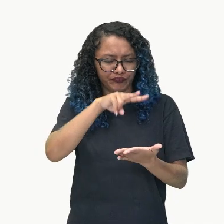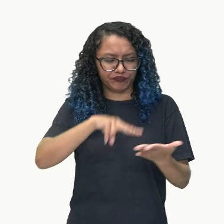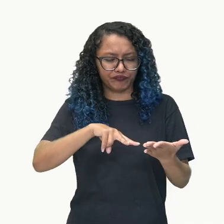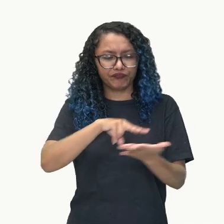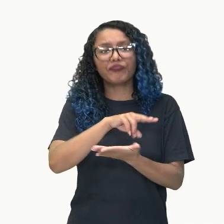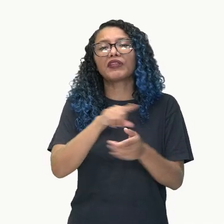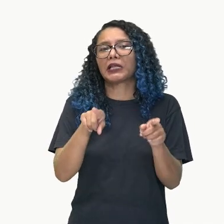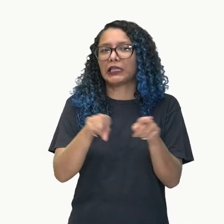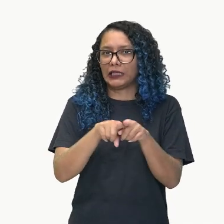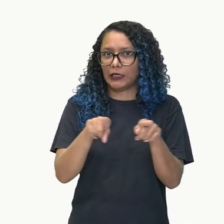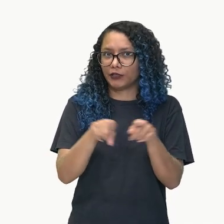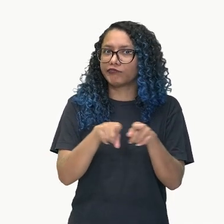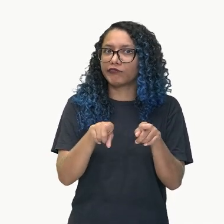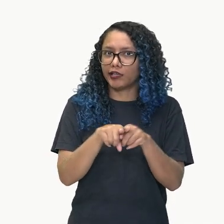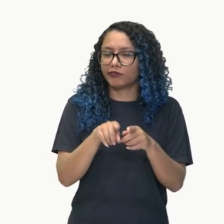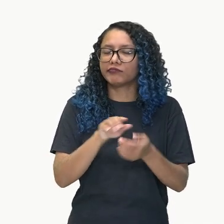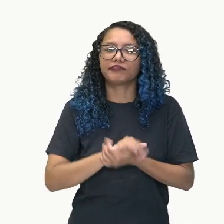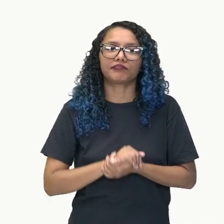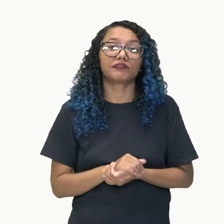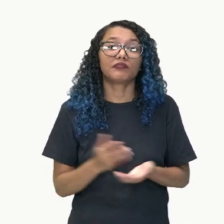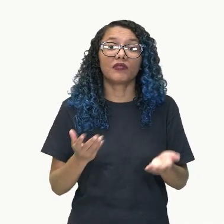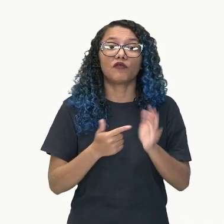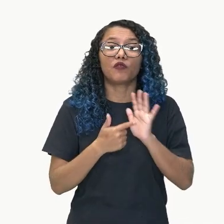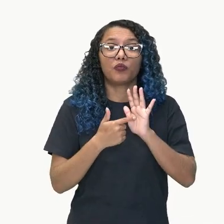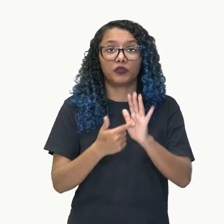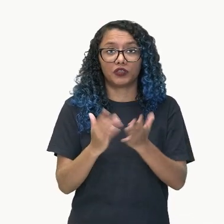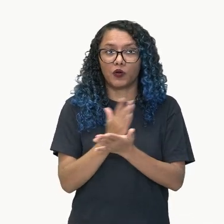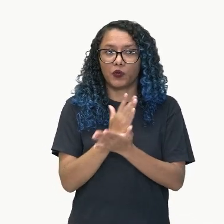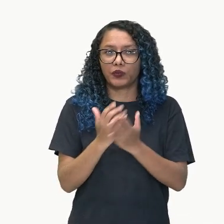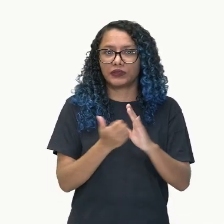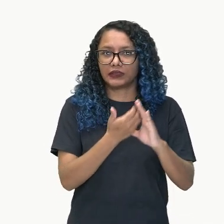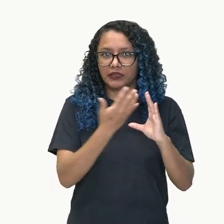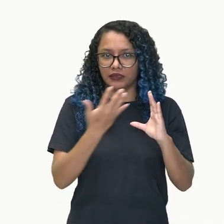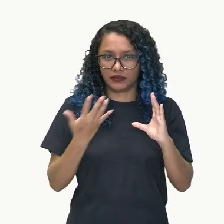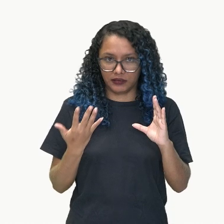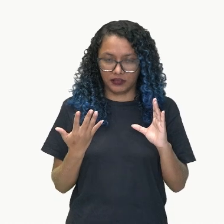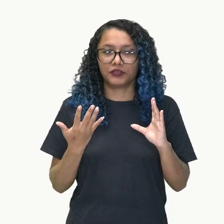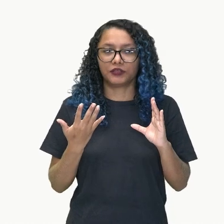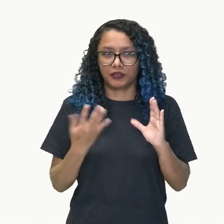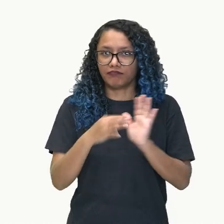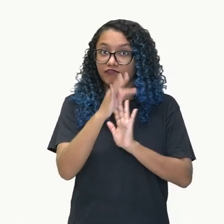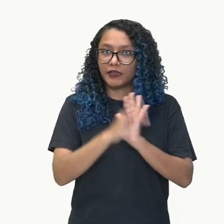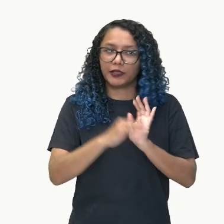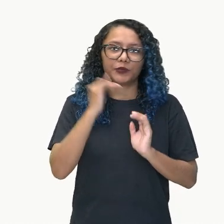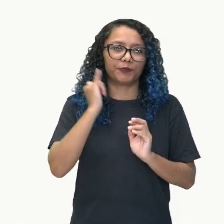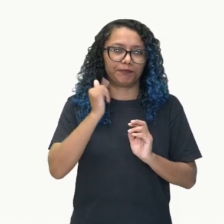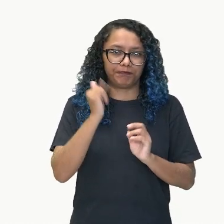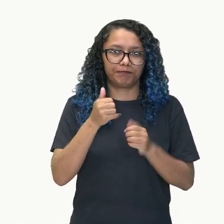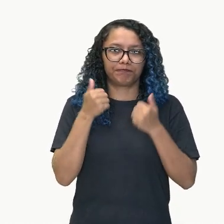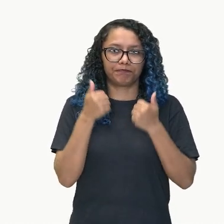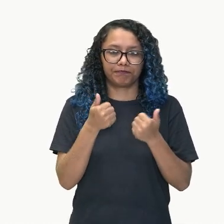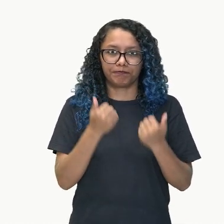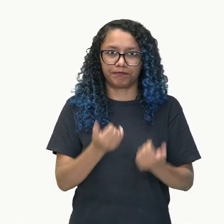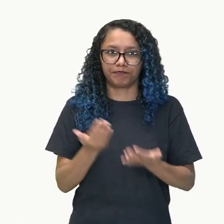Y ahí vamos conocer algunas características del texto narrativo. Entonces, tiene